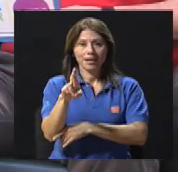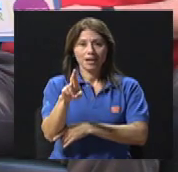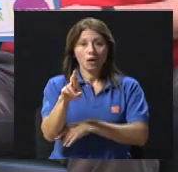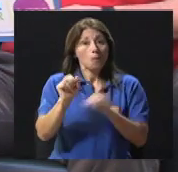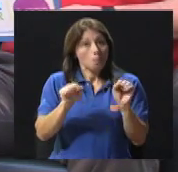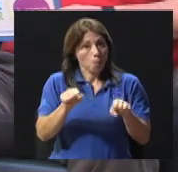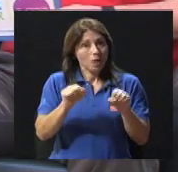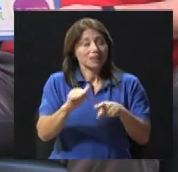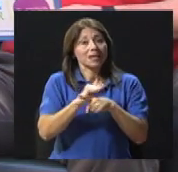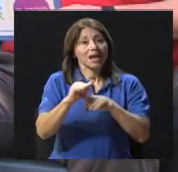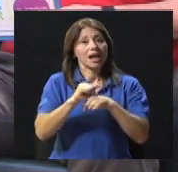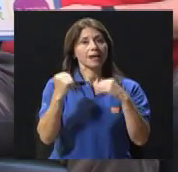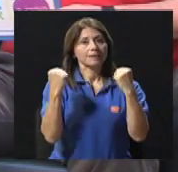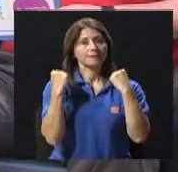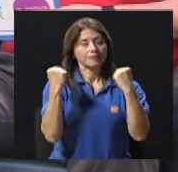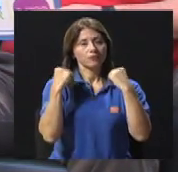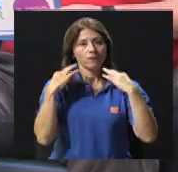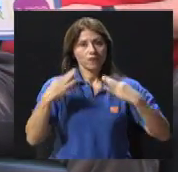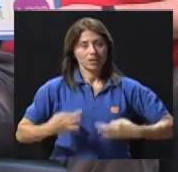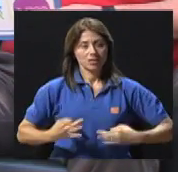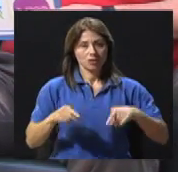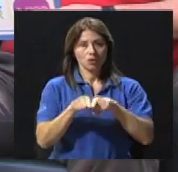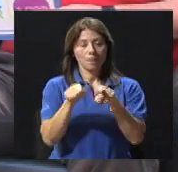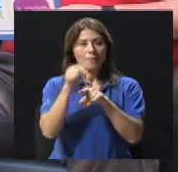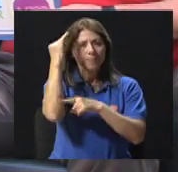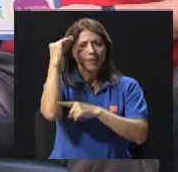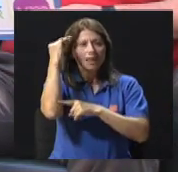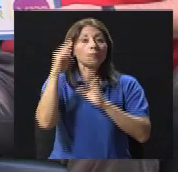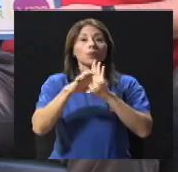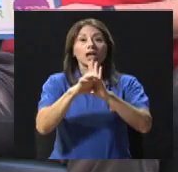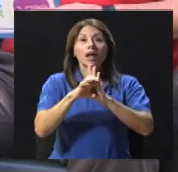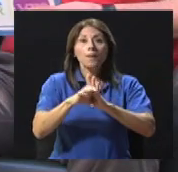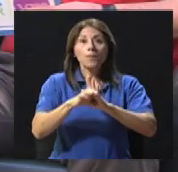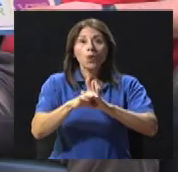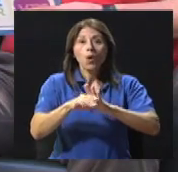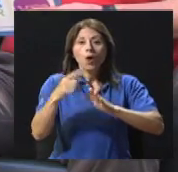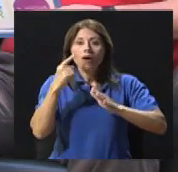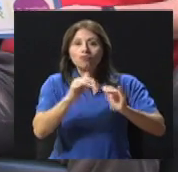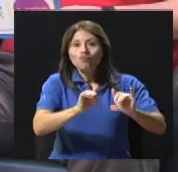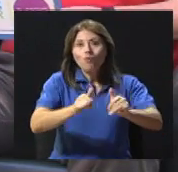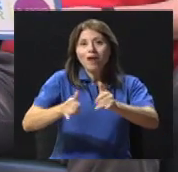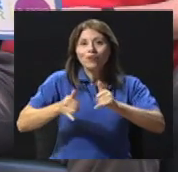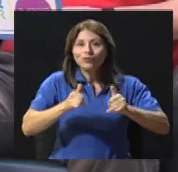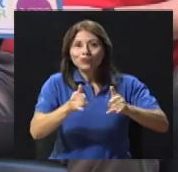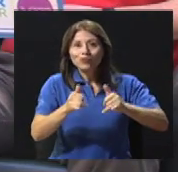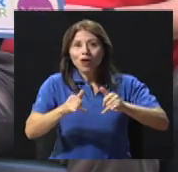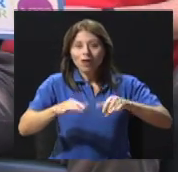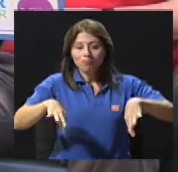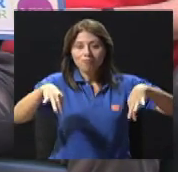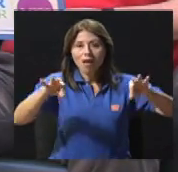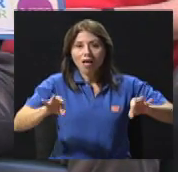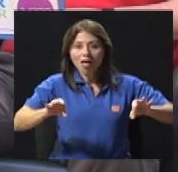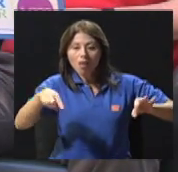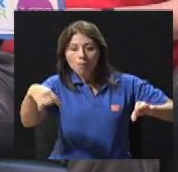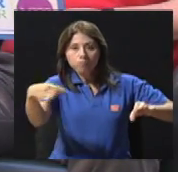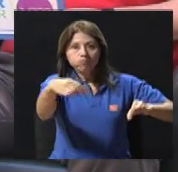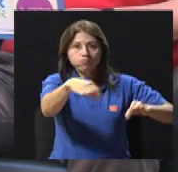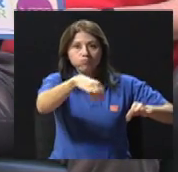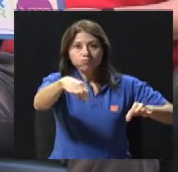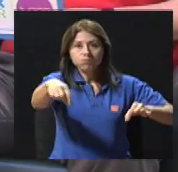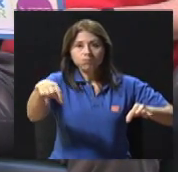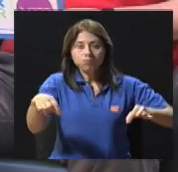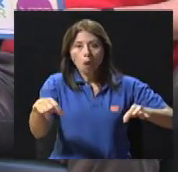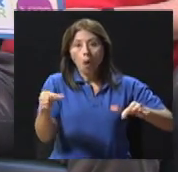algunos juegos de mesa. El poder, al principio, podrían hacerse algunos rompecabezas que